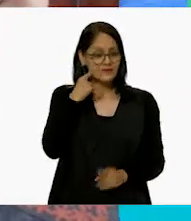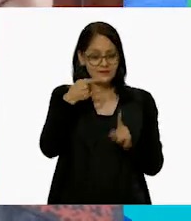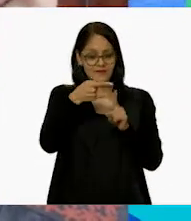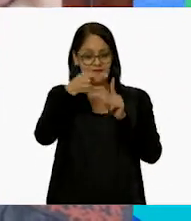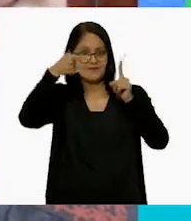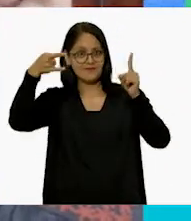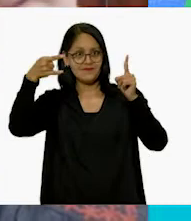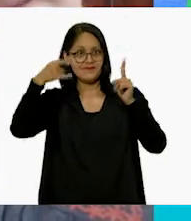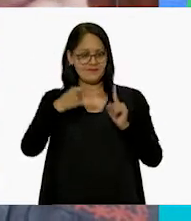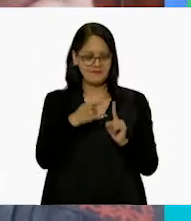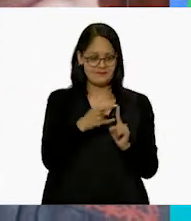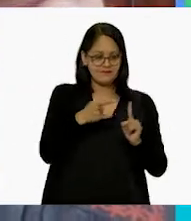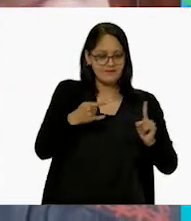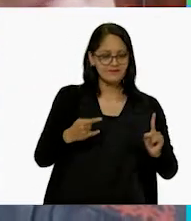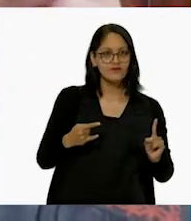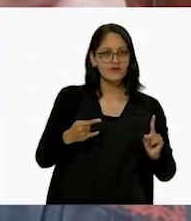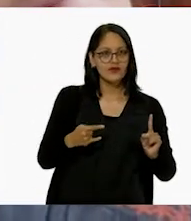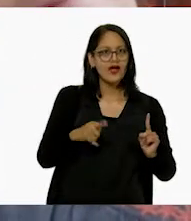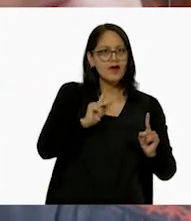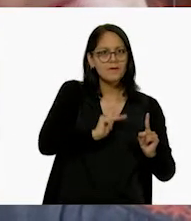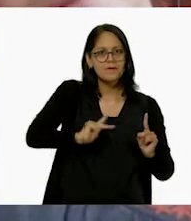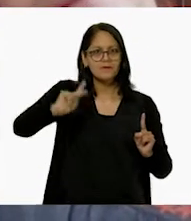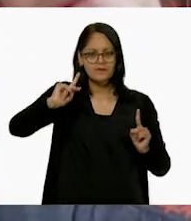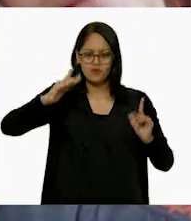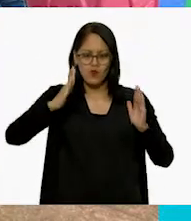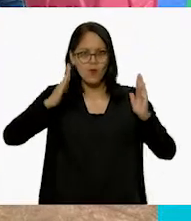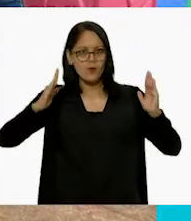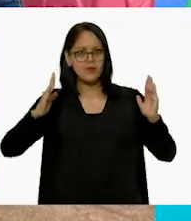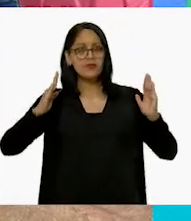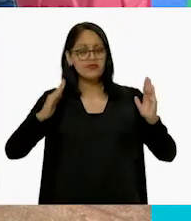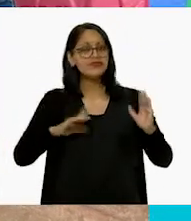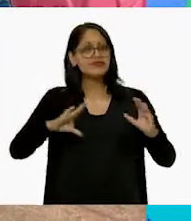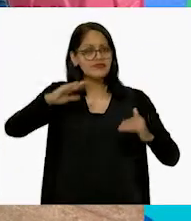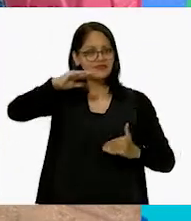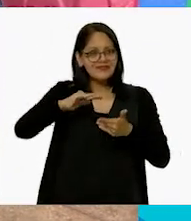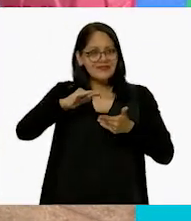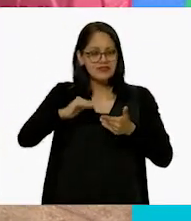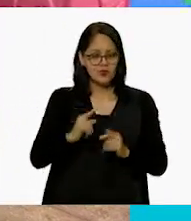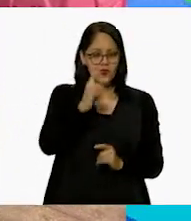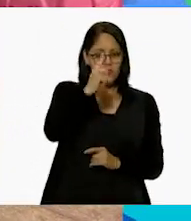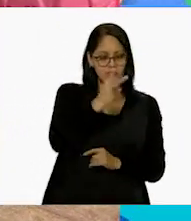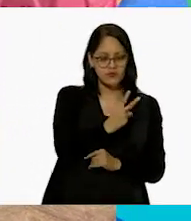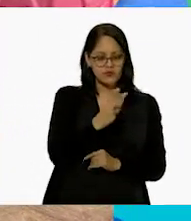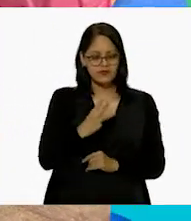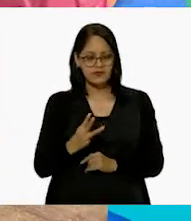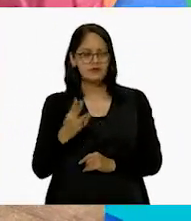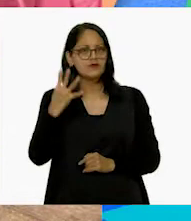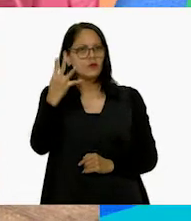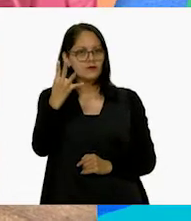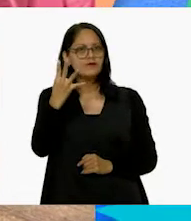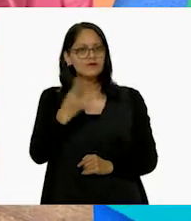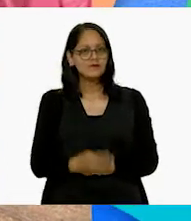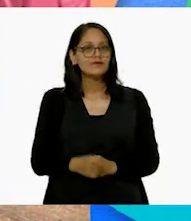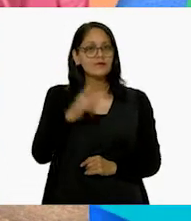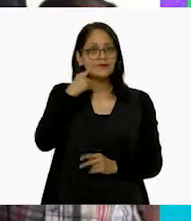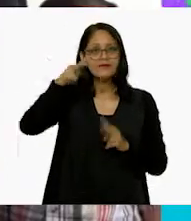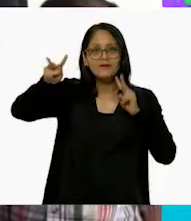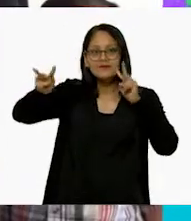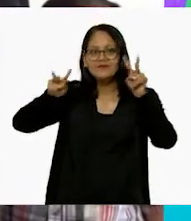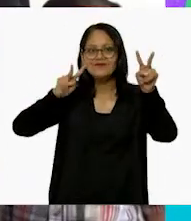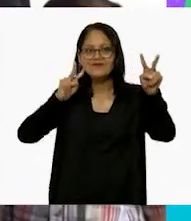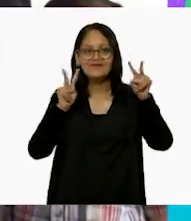rectángulo, el rectángulo parece achatado, también con cuatro lados, uno, dos, tres y cuatro.